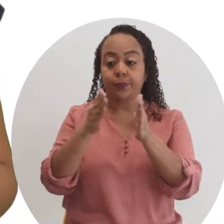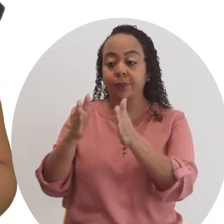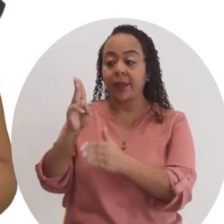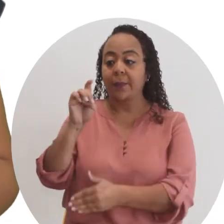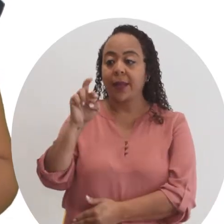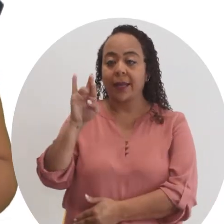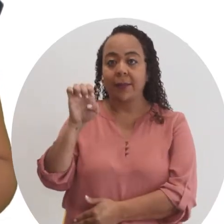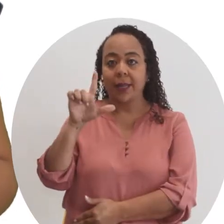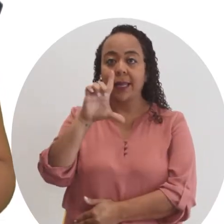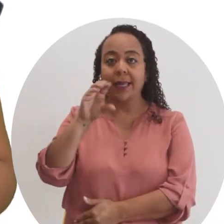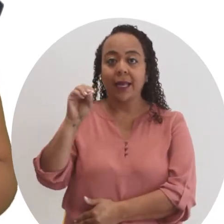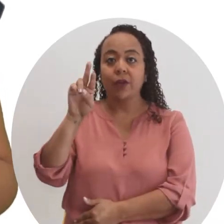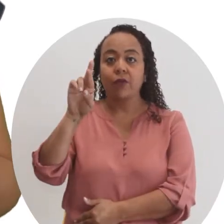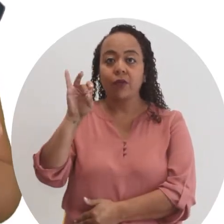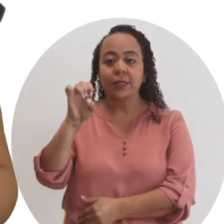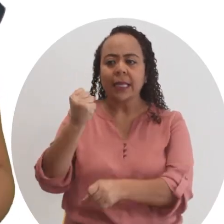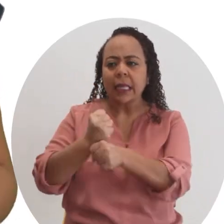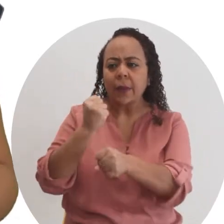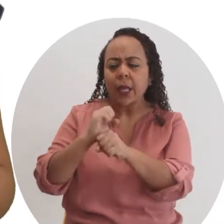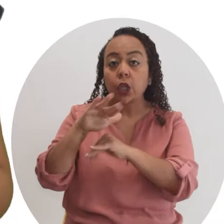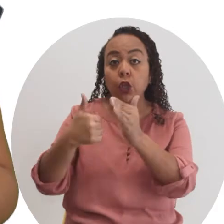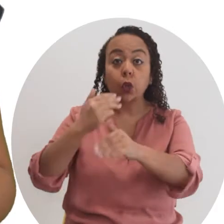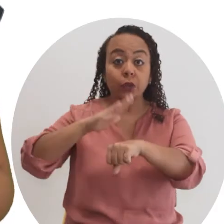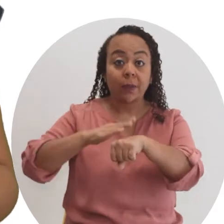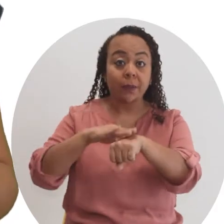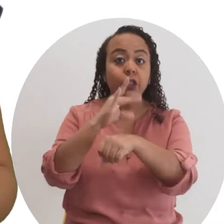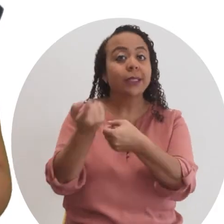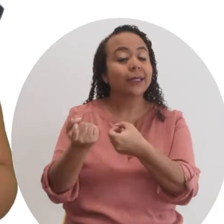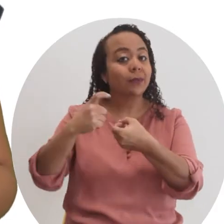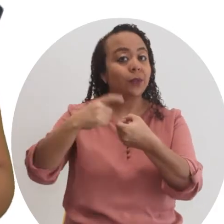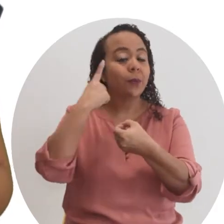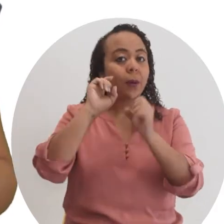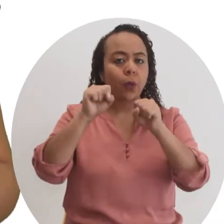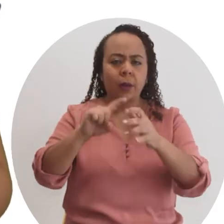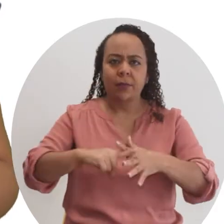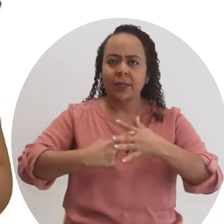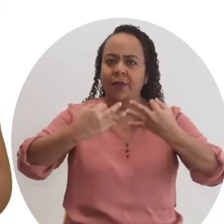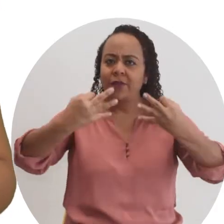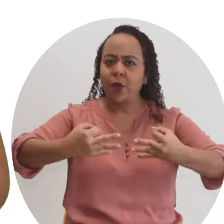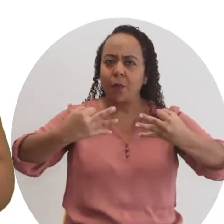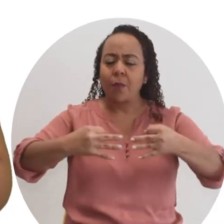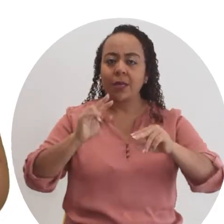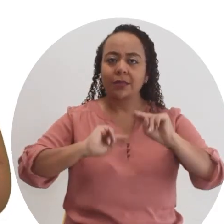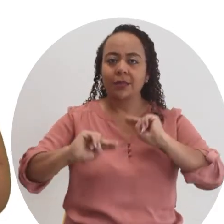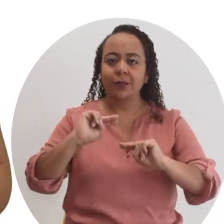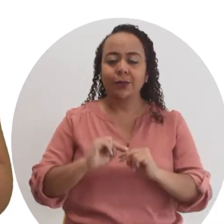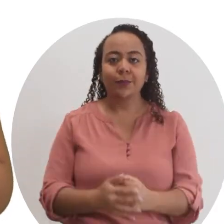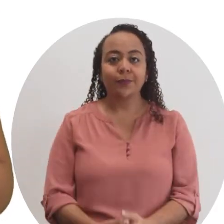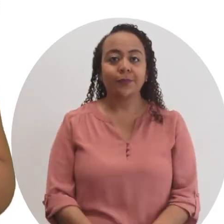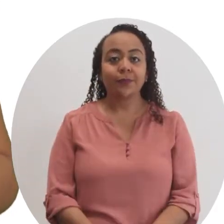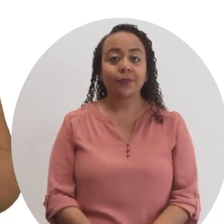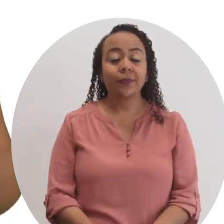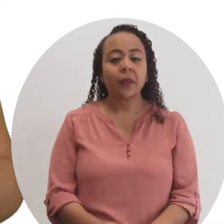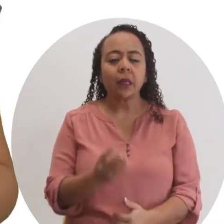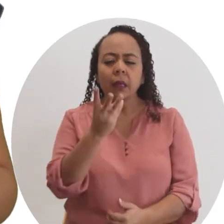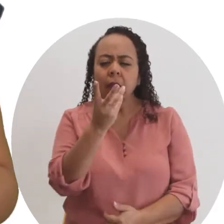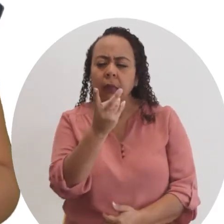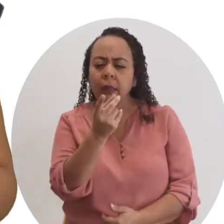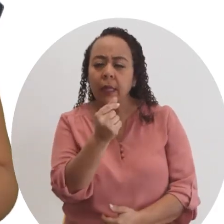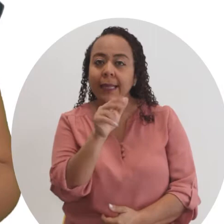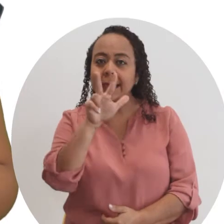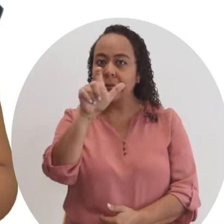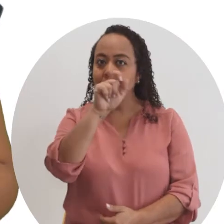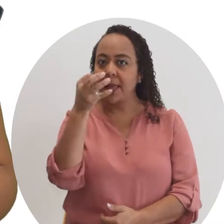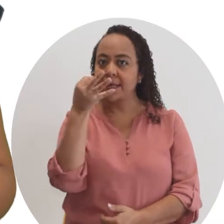homenaje. Maribel y Rosa están trabajando en todos los permisos e inscripciones para empezar a formalizar el negocio. Según sus